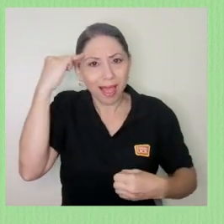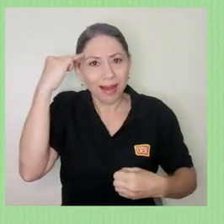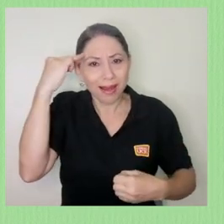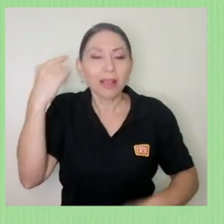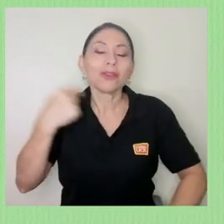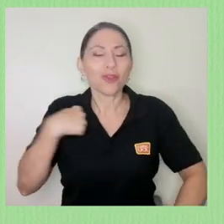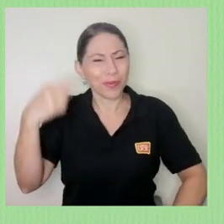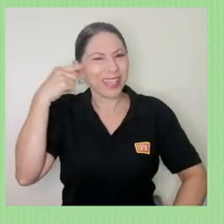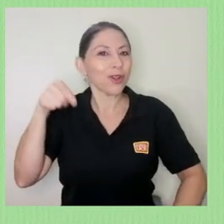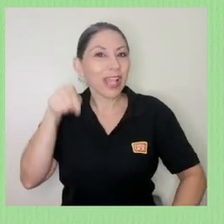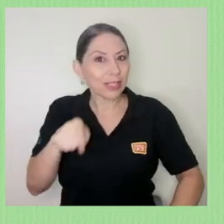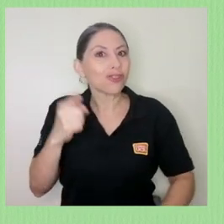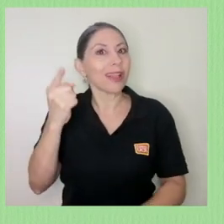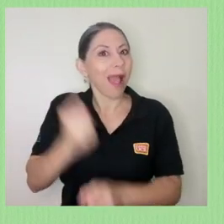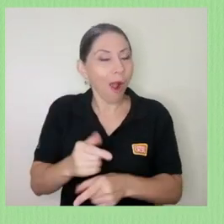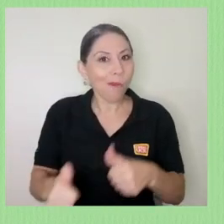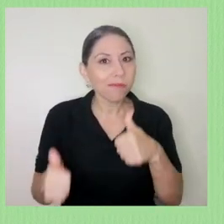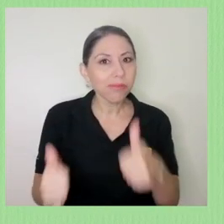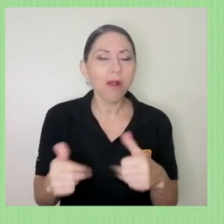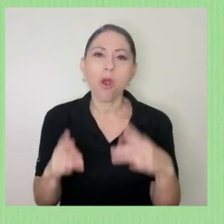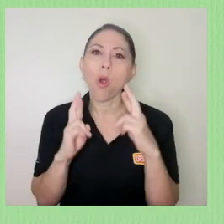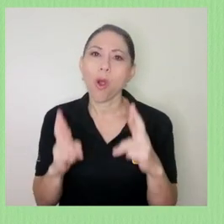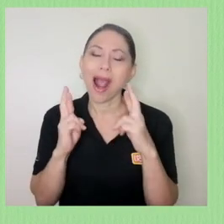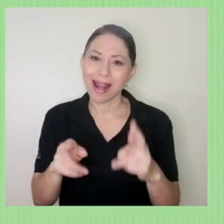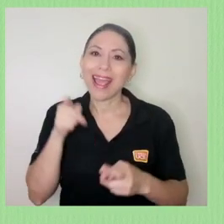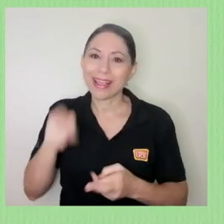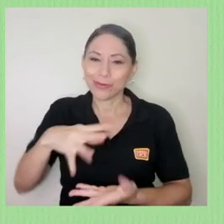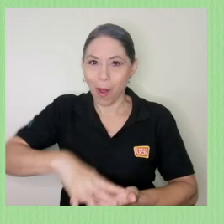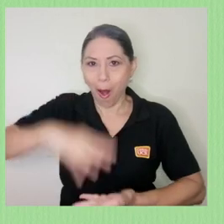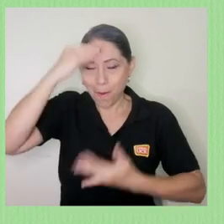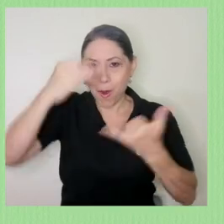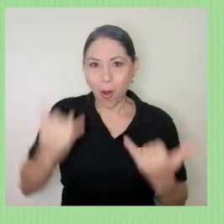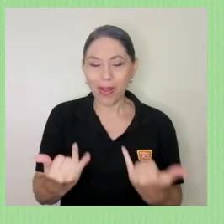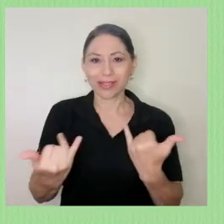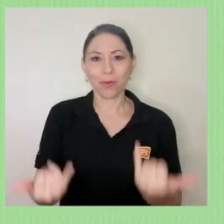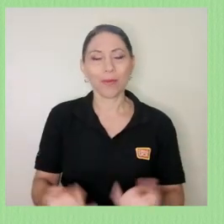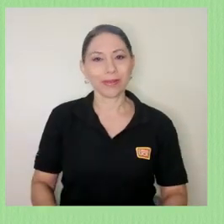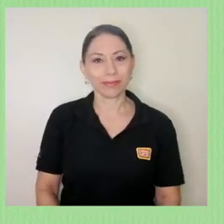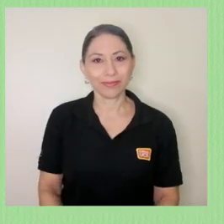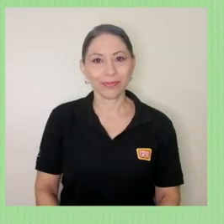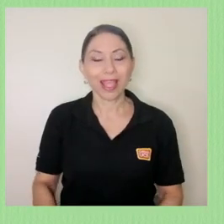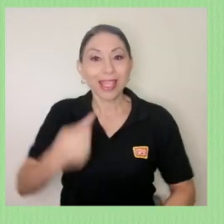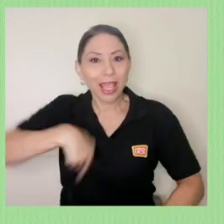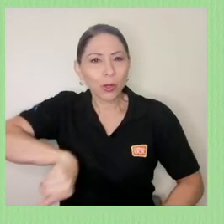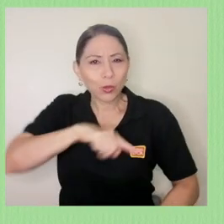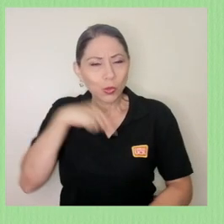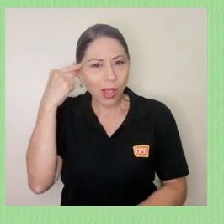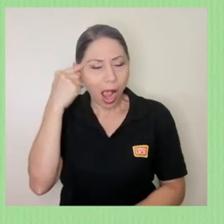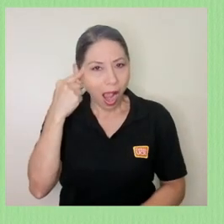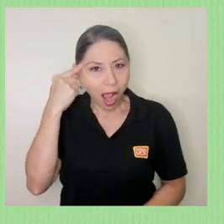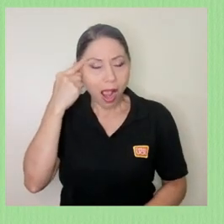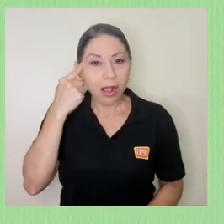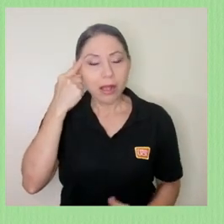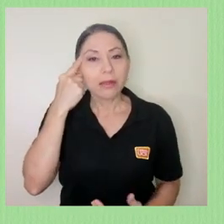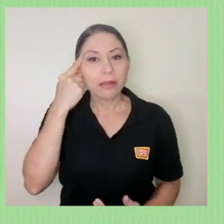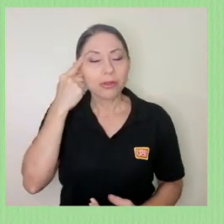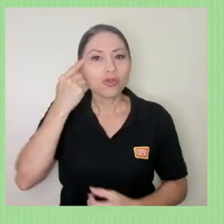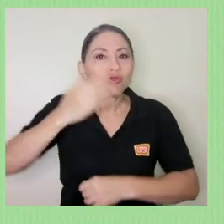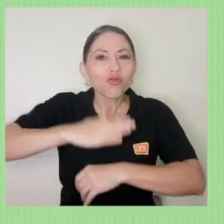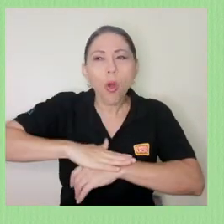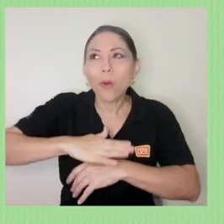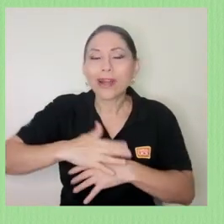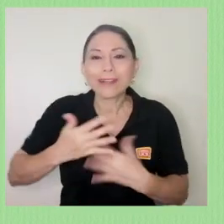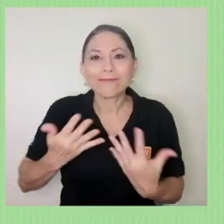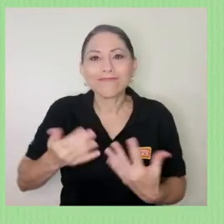desde mi punto de vista sería un acierto que ojalá sea parte del aprendizaje que estamos teniendo en esta emergencia que hagamos una reflexión